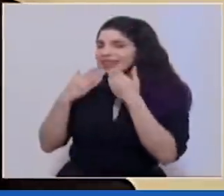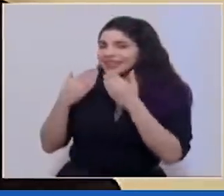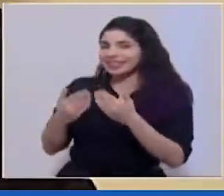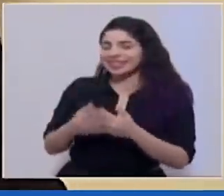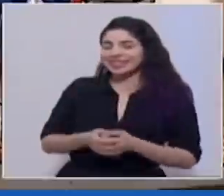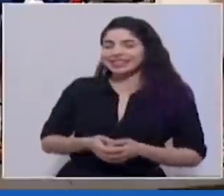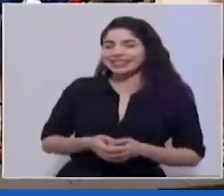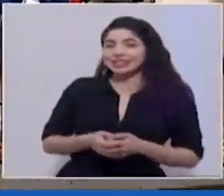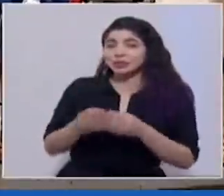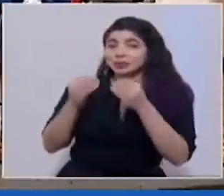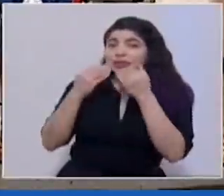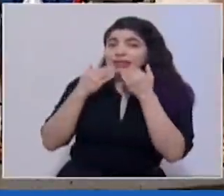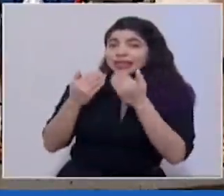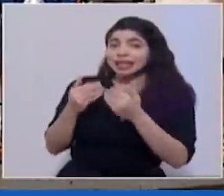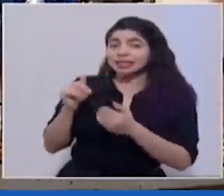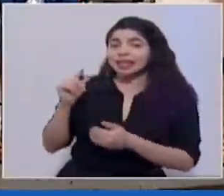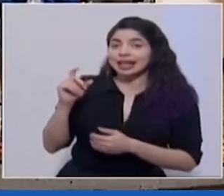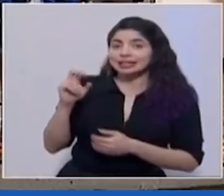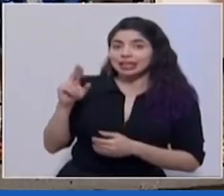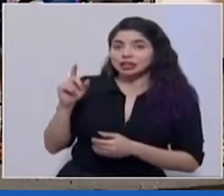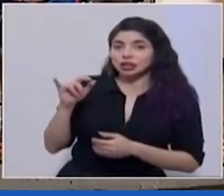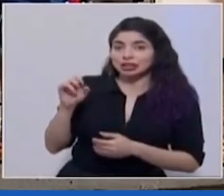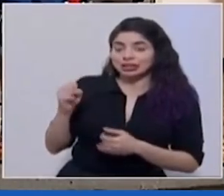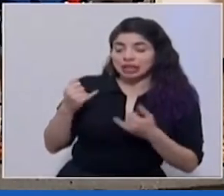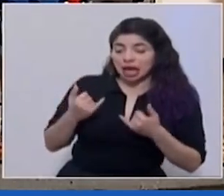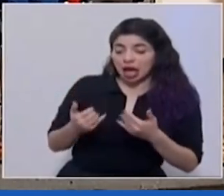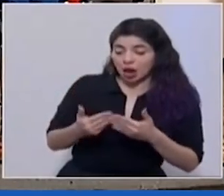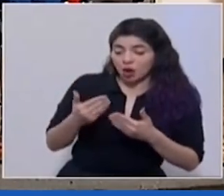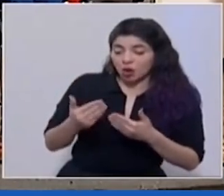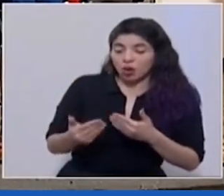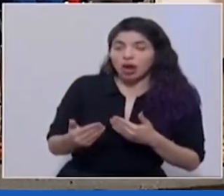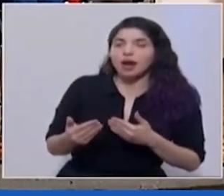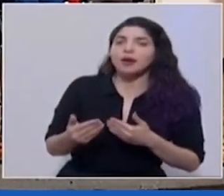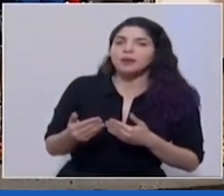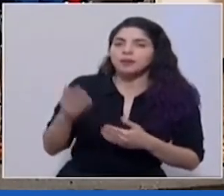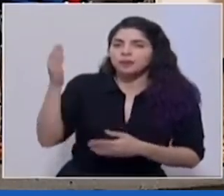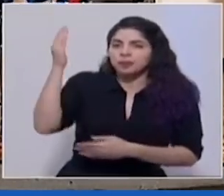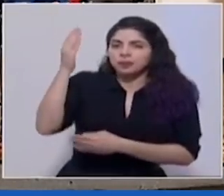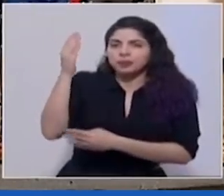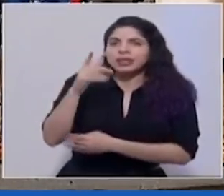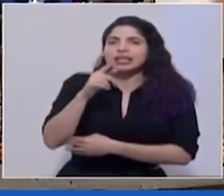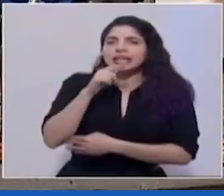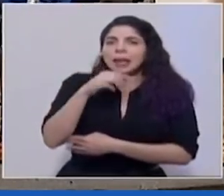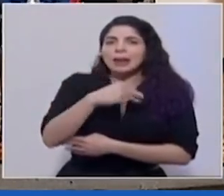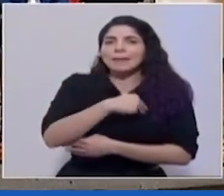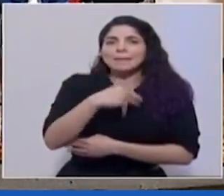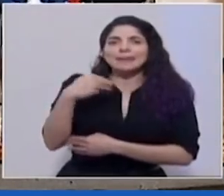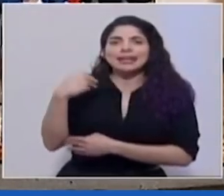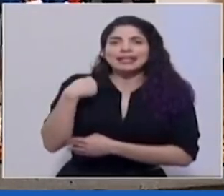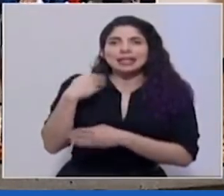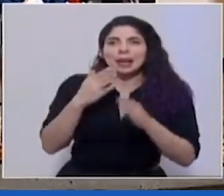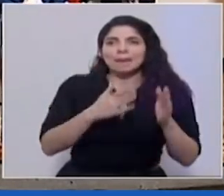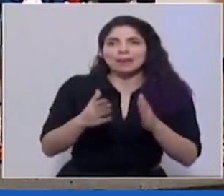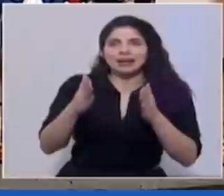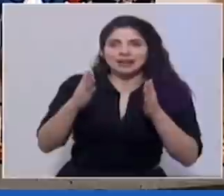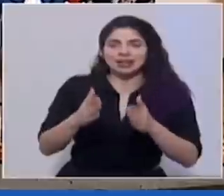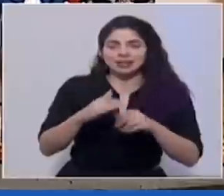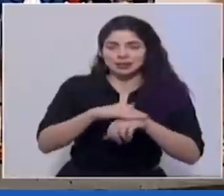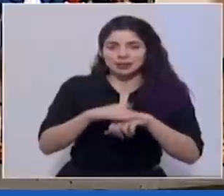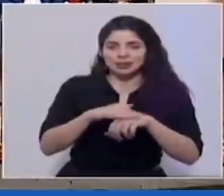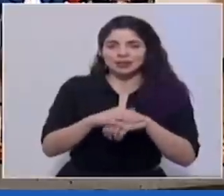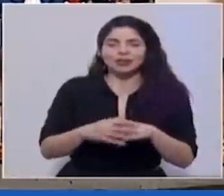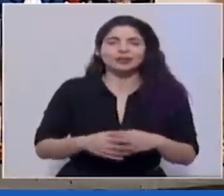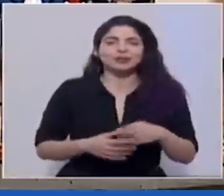Muchísimas gracias a Alexander Solís a continuación escuchamos a la ministra de planificación por favor